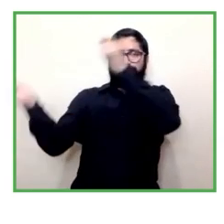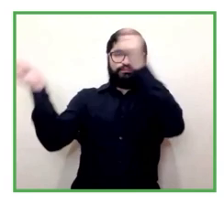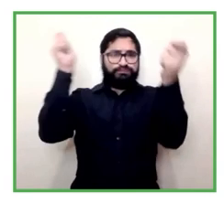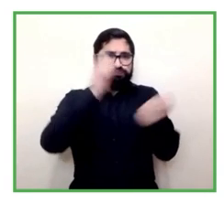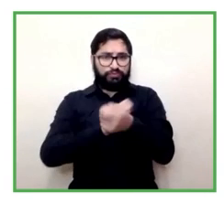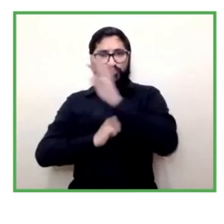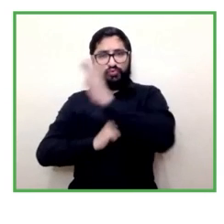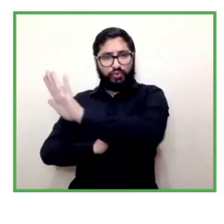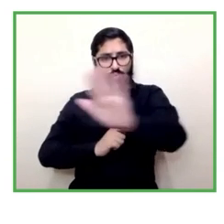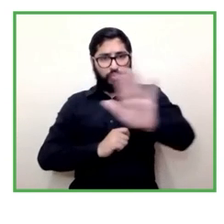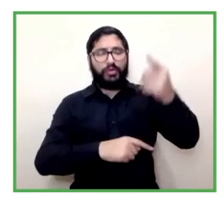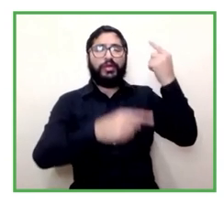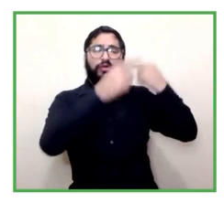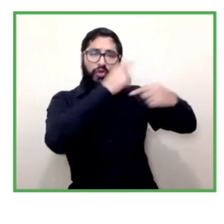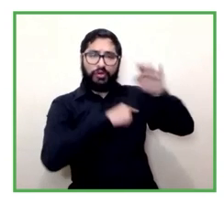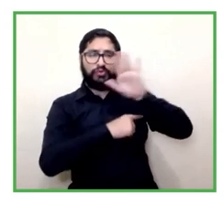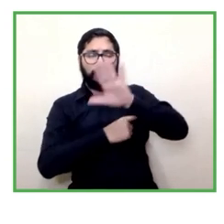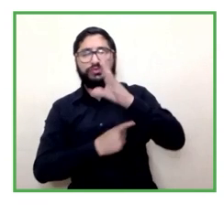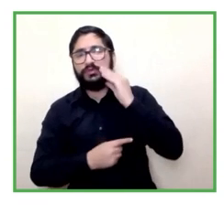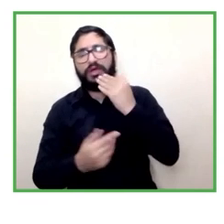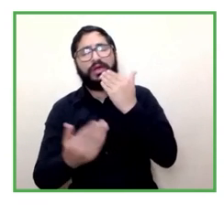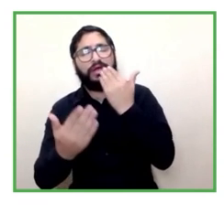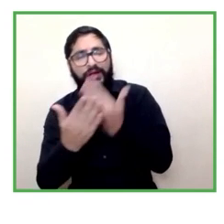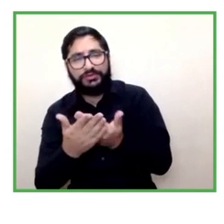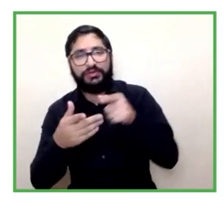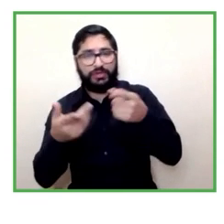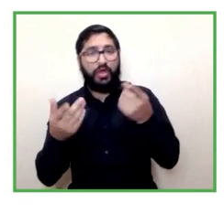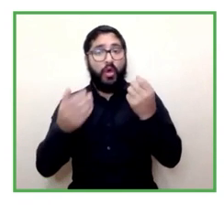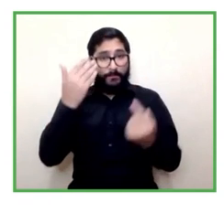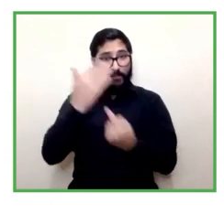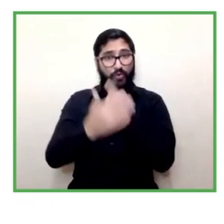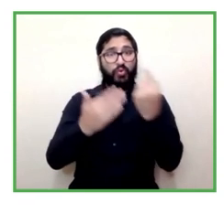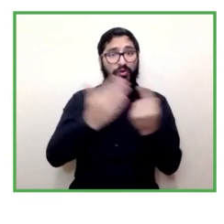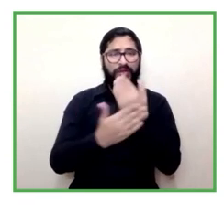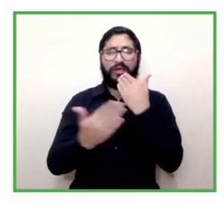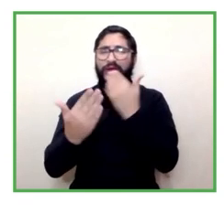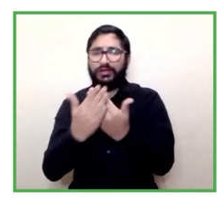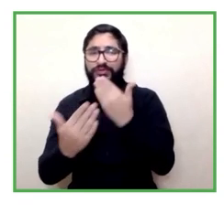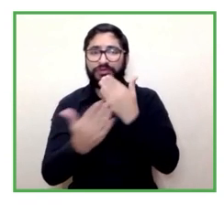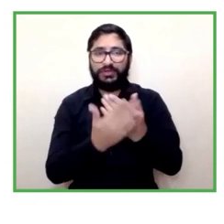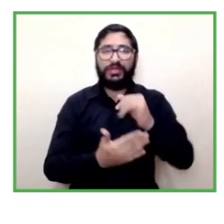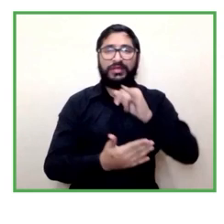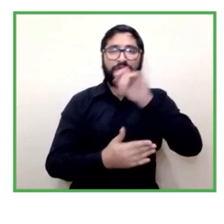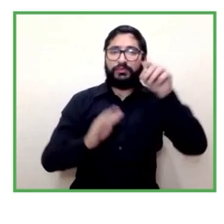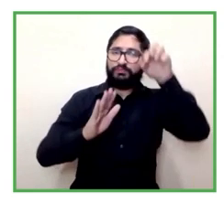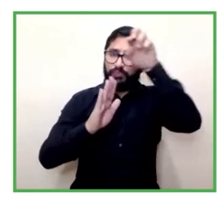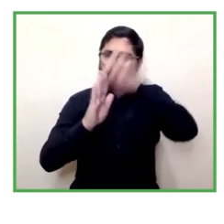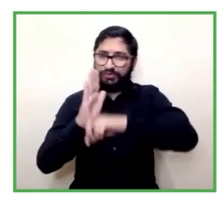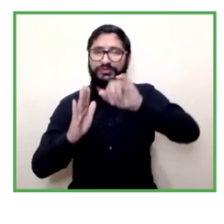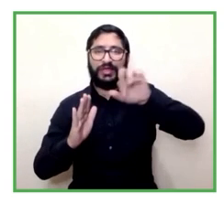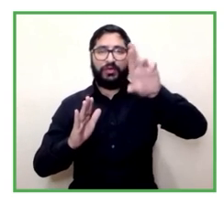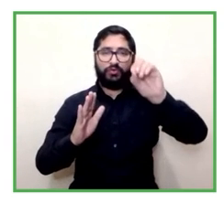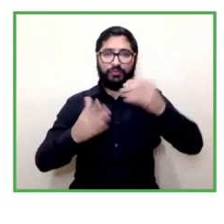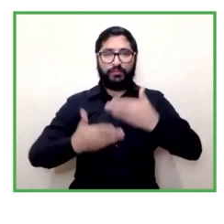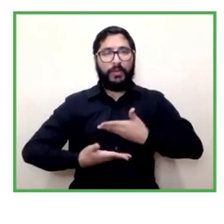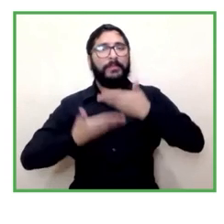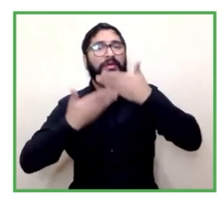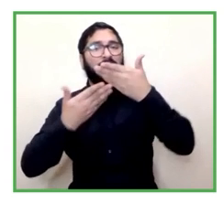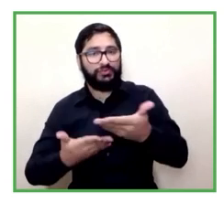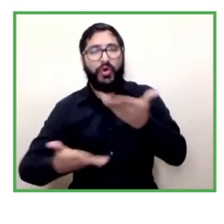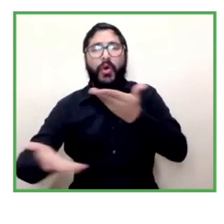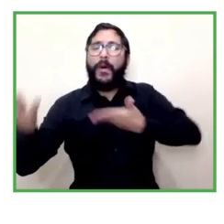muchas gracias por esta oportunidad gracias Ciro Project por invitarnos a compartir estas ideas y